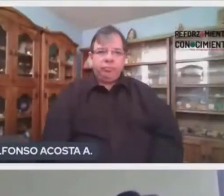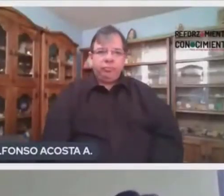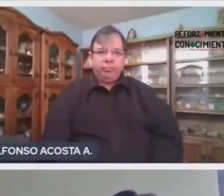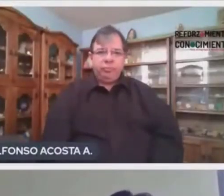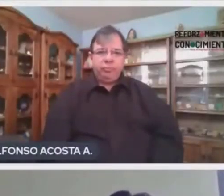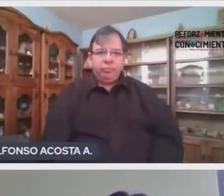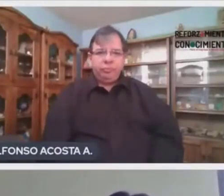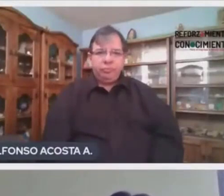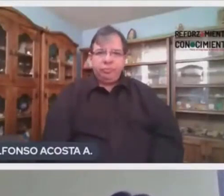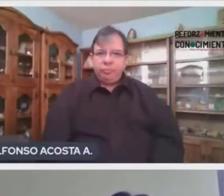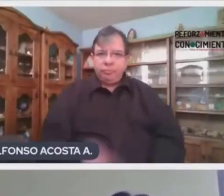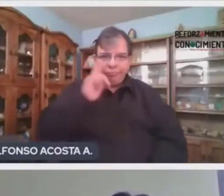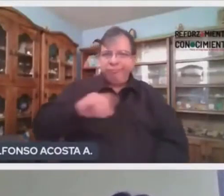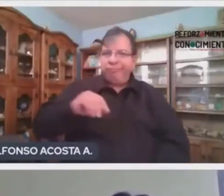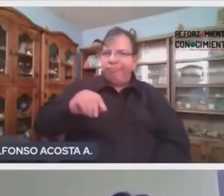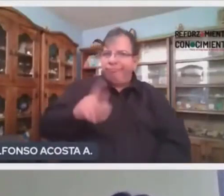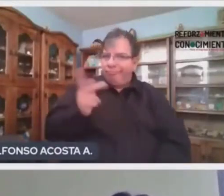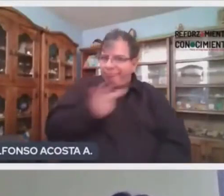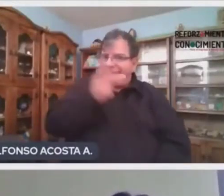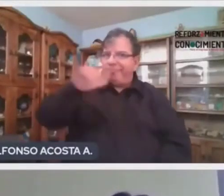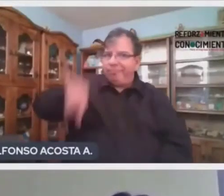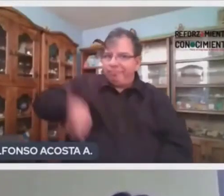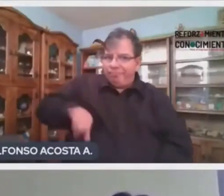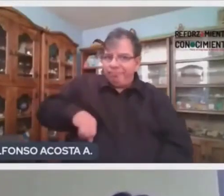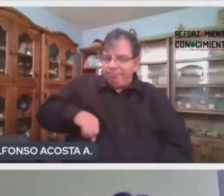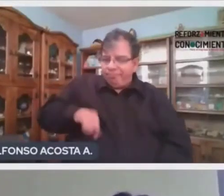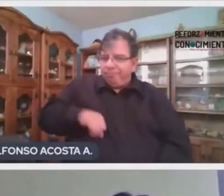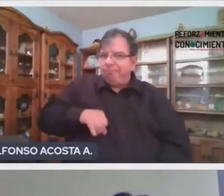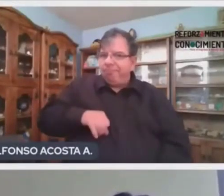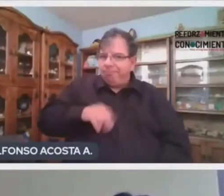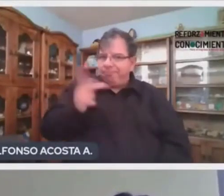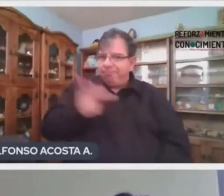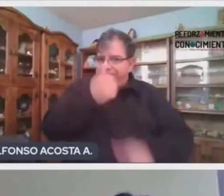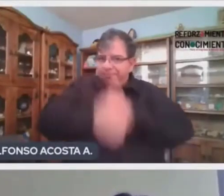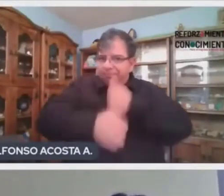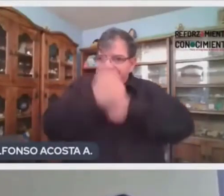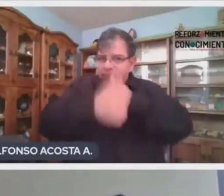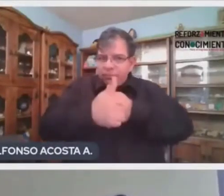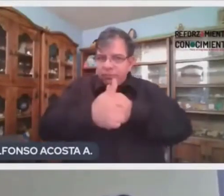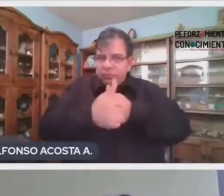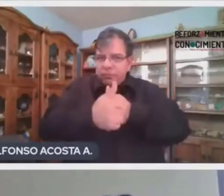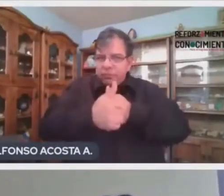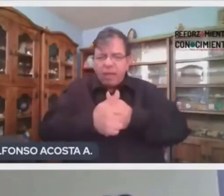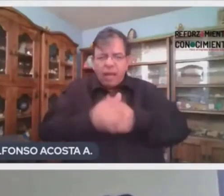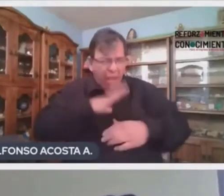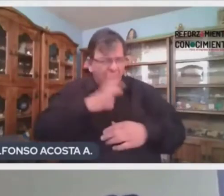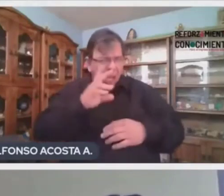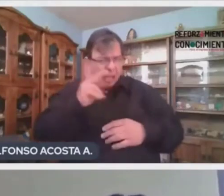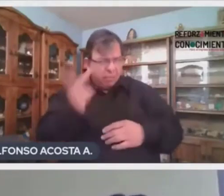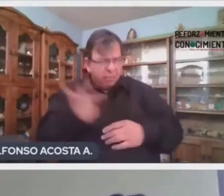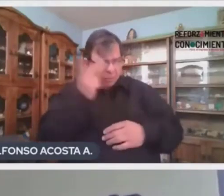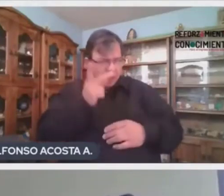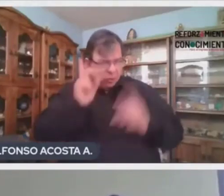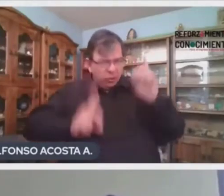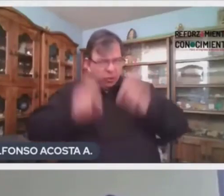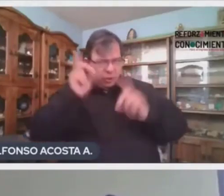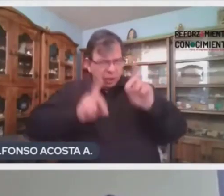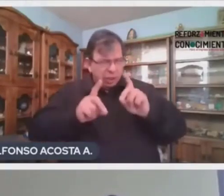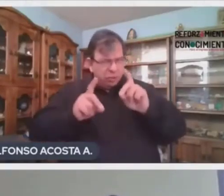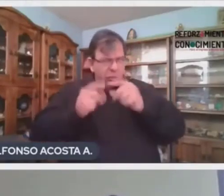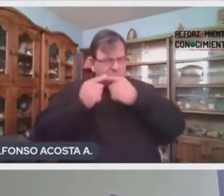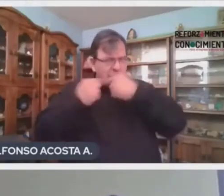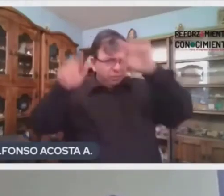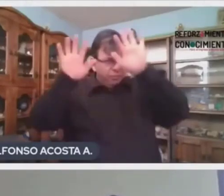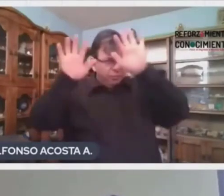Muy interesante la pregunta, Reto Vito. ¿Habrá algunas dudas en el chat? Sí, Cari. De hecho, ya empezaron también